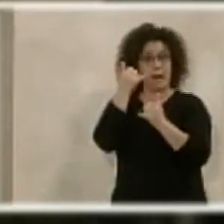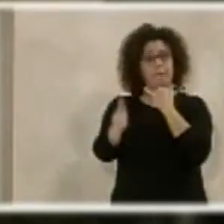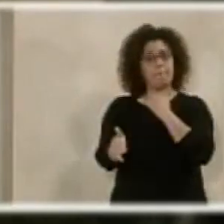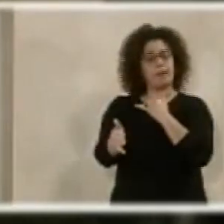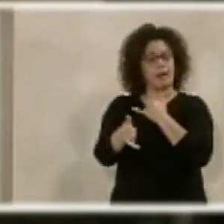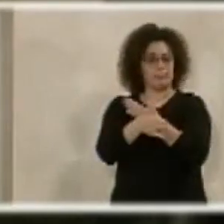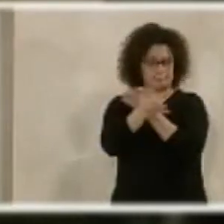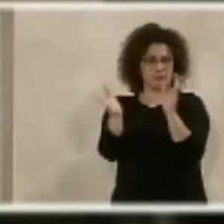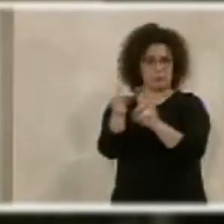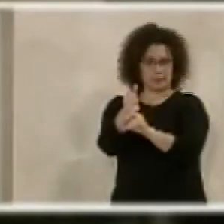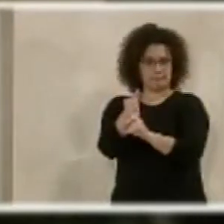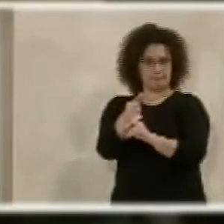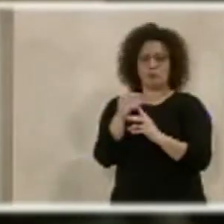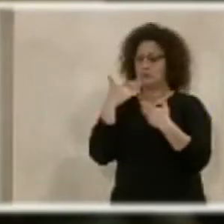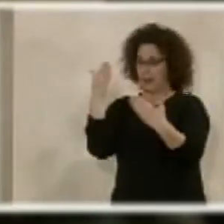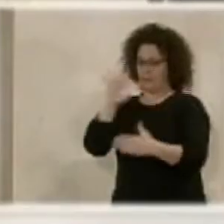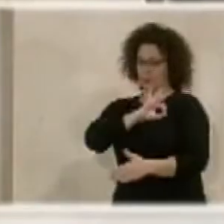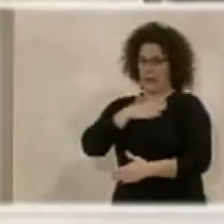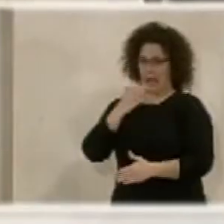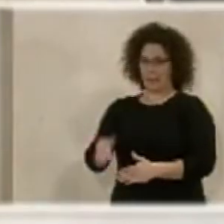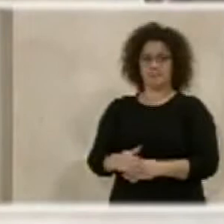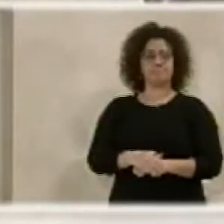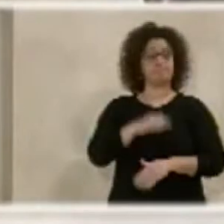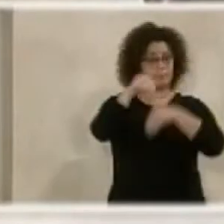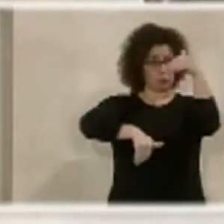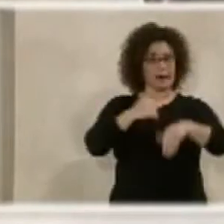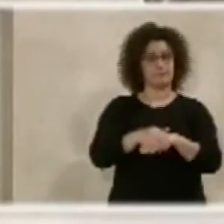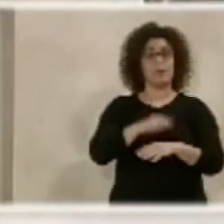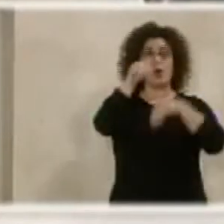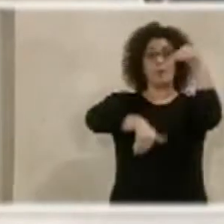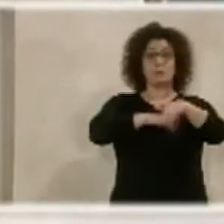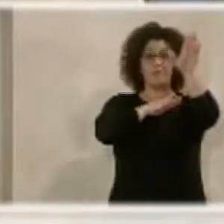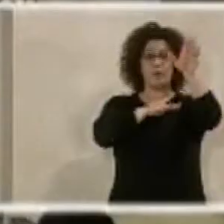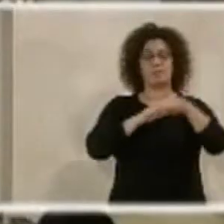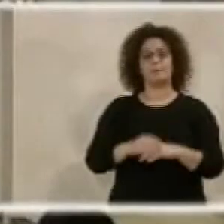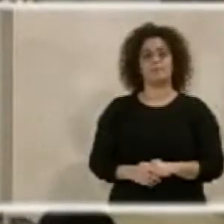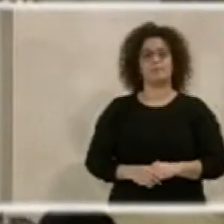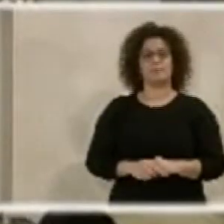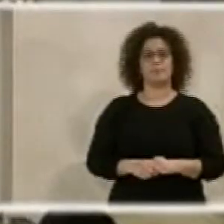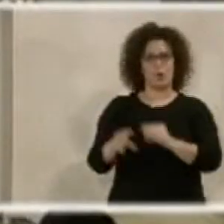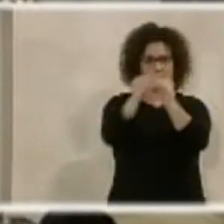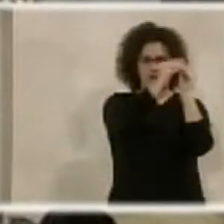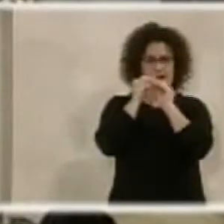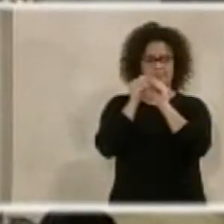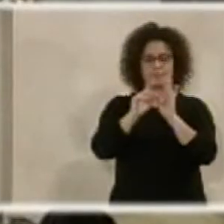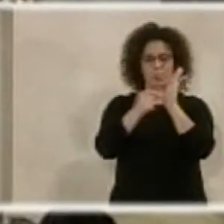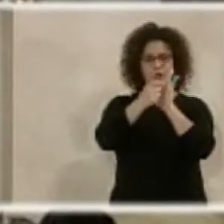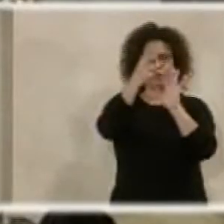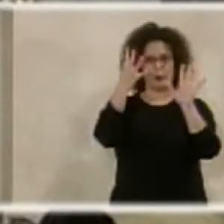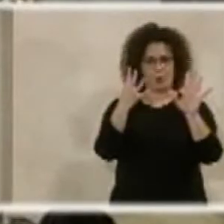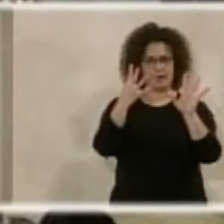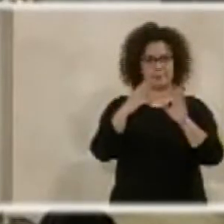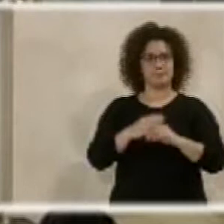creo que se conseguirá. Muchas gracias, señor alcalde. Vamos a votar la moción. Voto a favor. Unanimidad. Punto número 9.